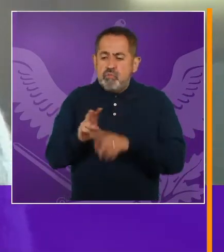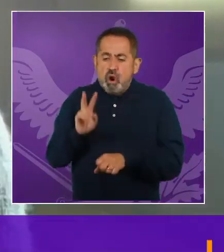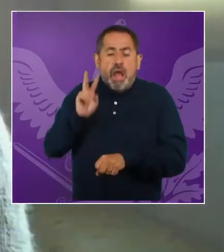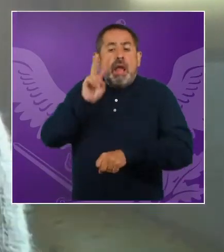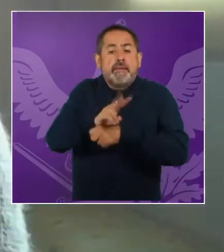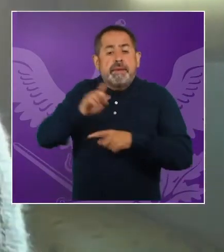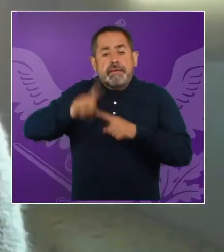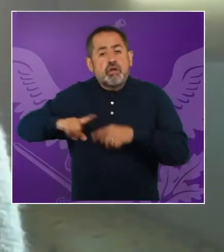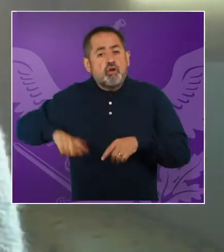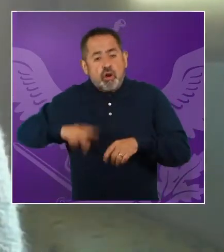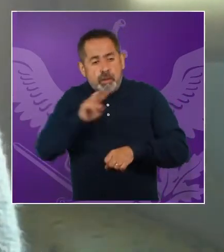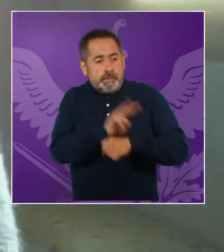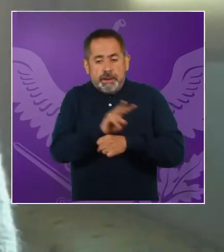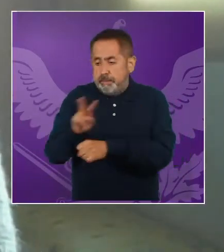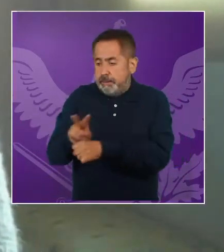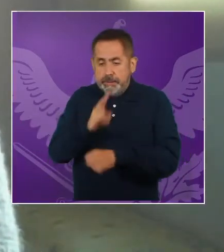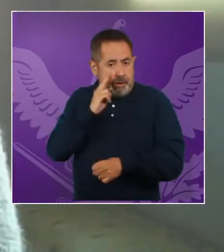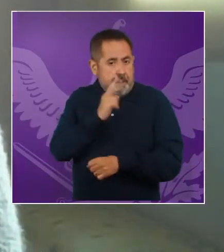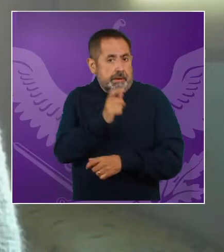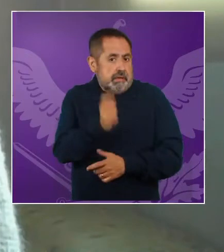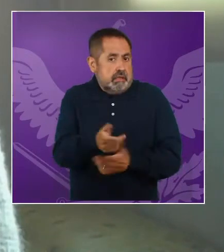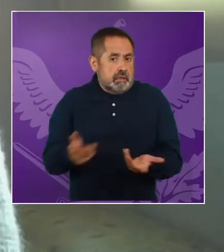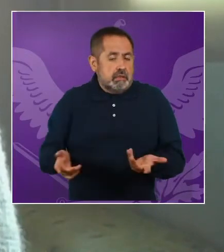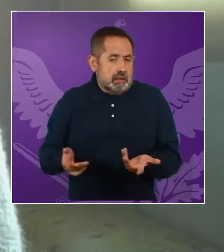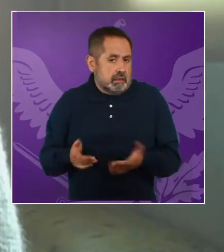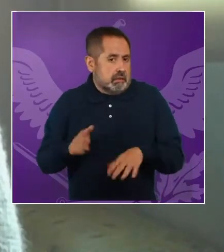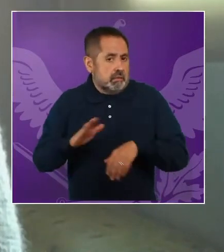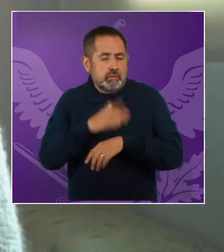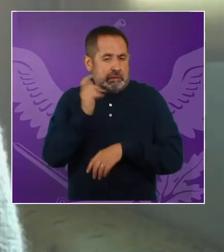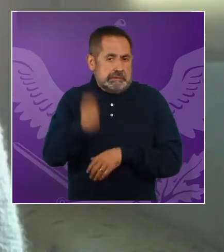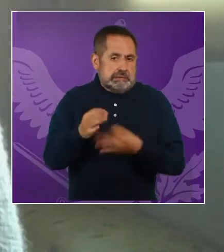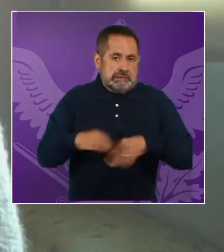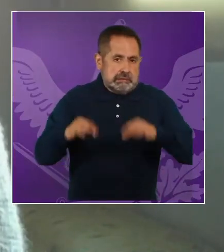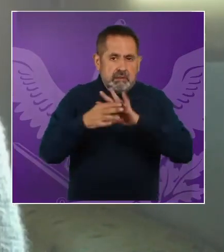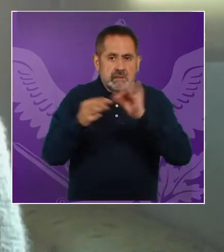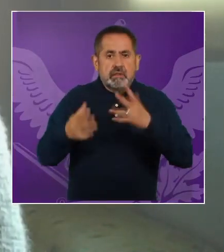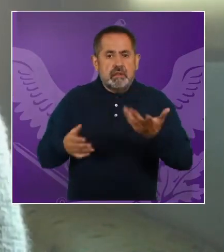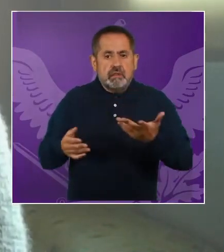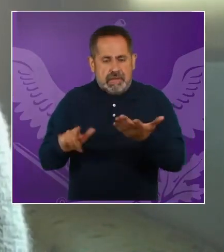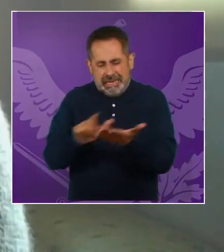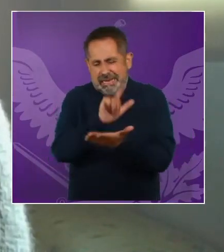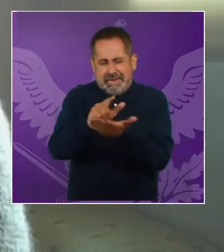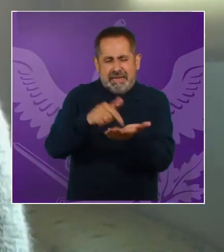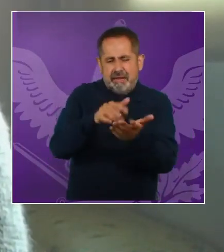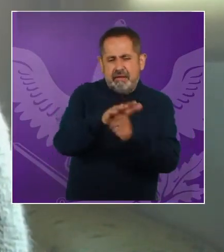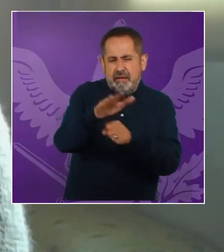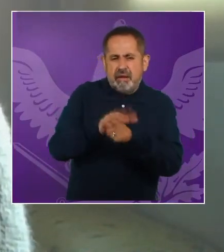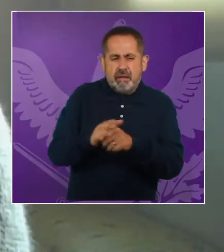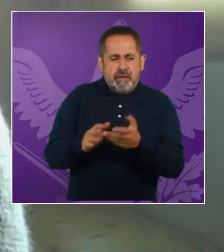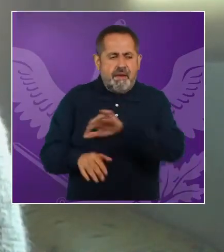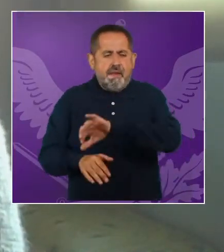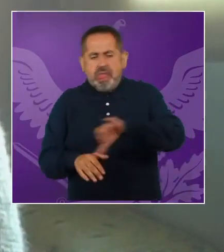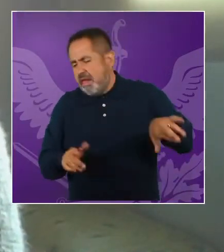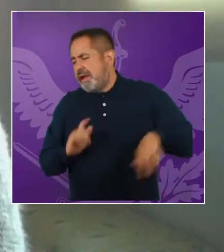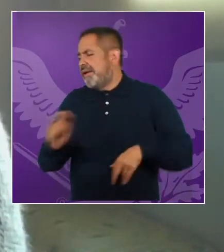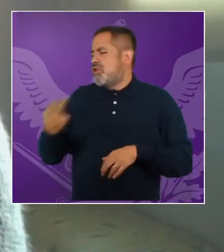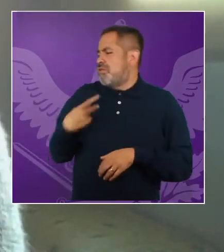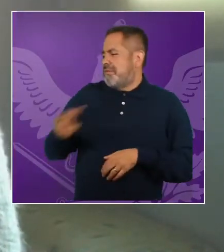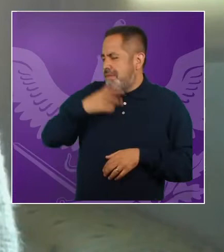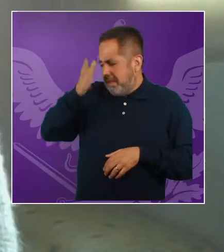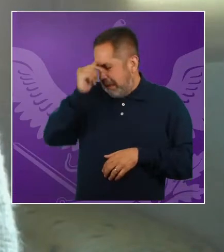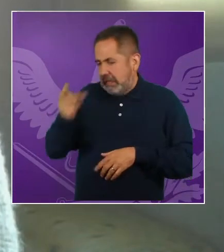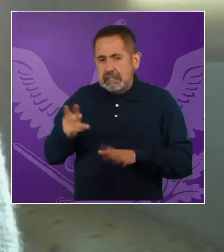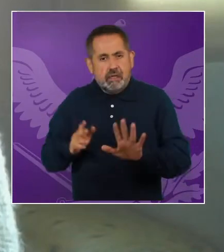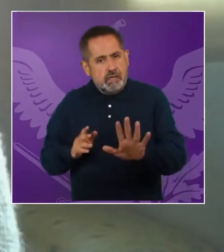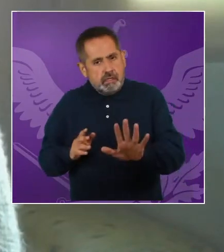era muy insuficiente era la fiscalización, o sea, y la práctica de la fiscalización. Este, porque a su vez, bueno, por más que existía la posibilidad de hacerlo,